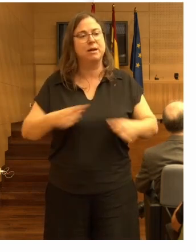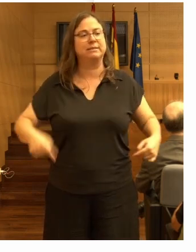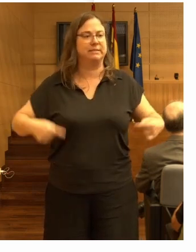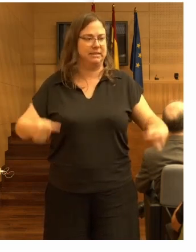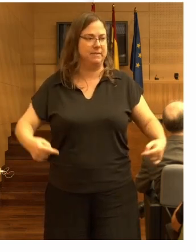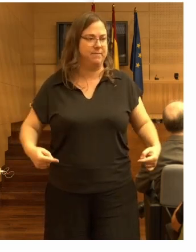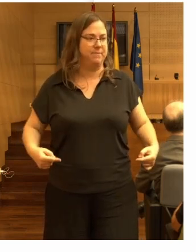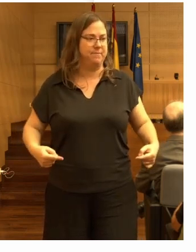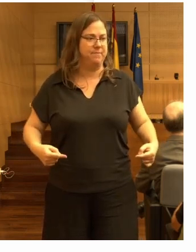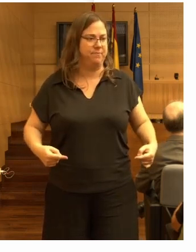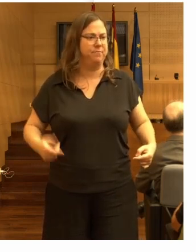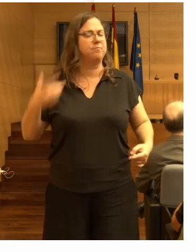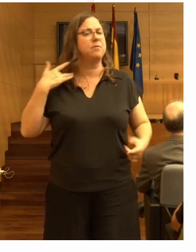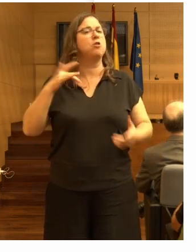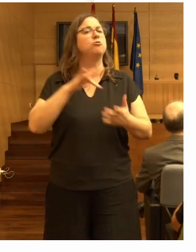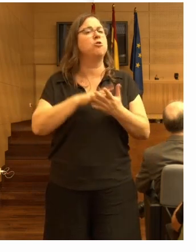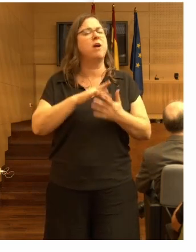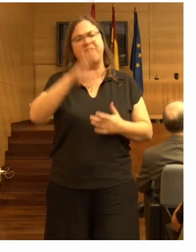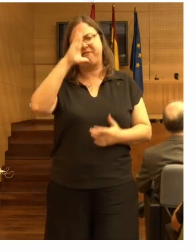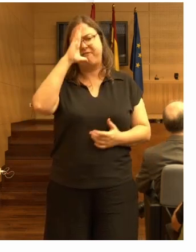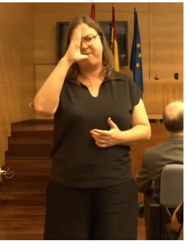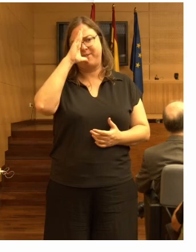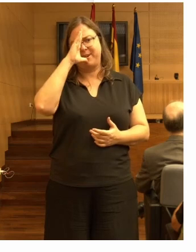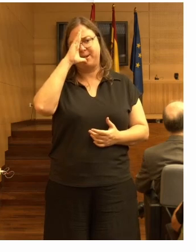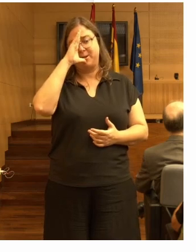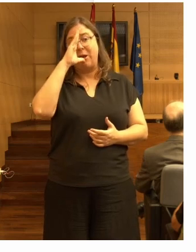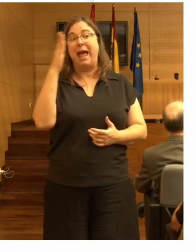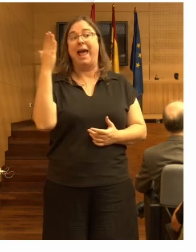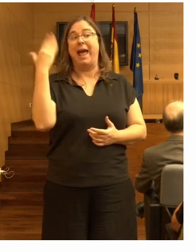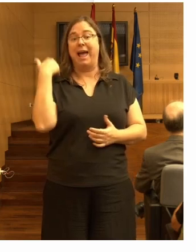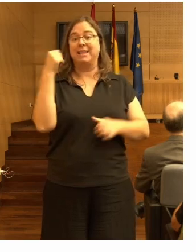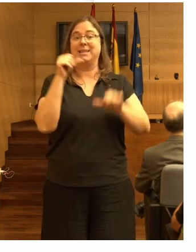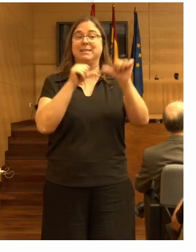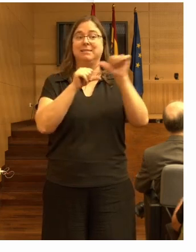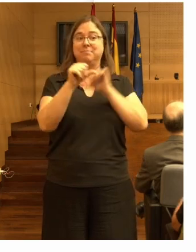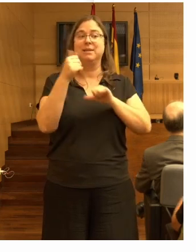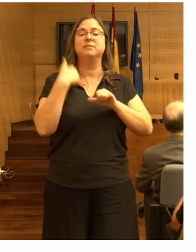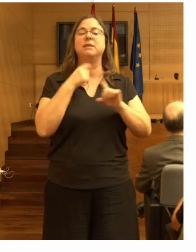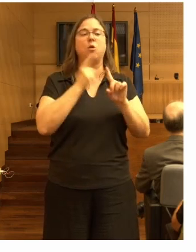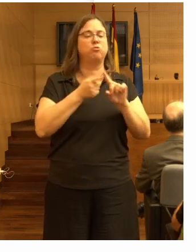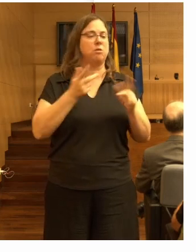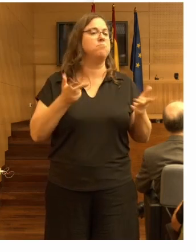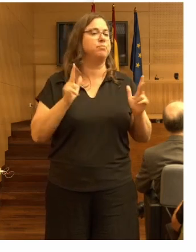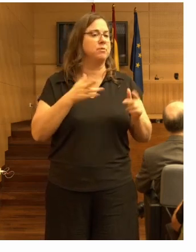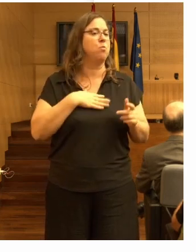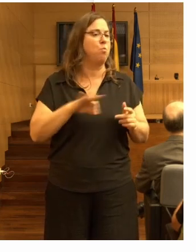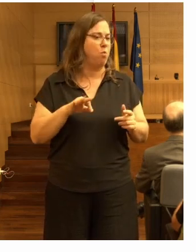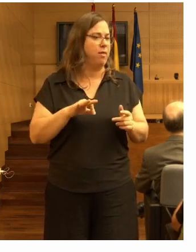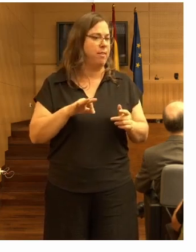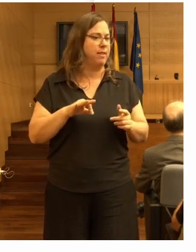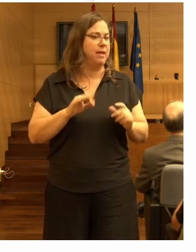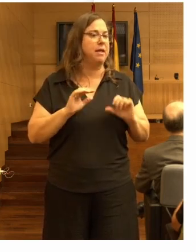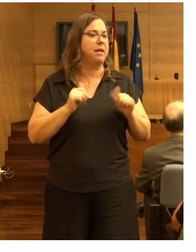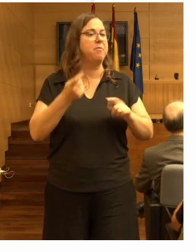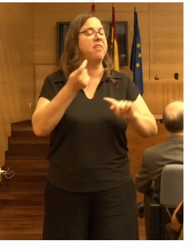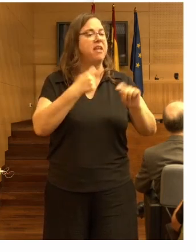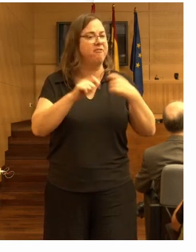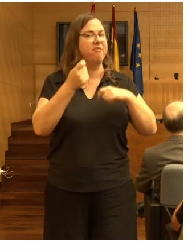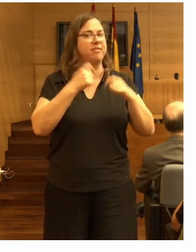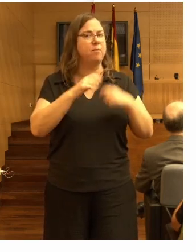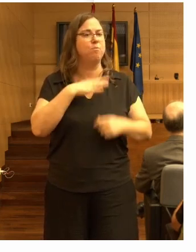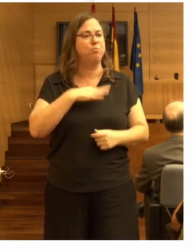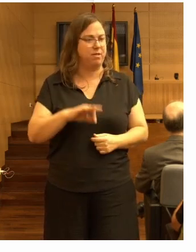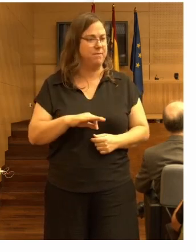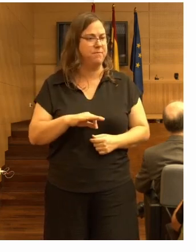Lo probé en febrero y ya desde ayer se puede usar. Se puede empezar a vender. Y